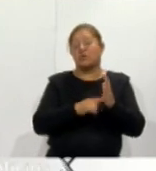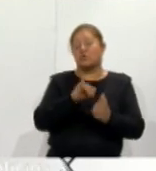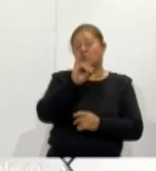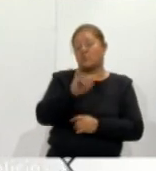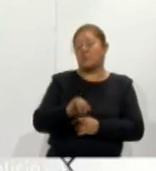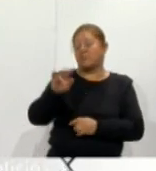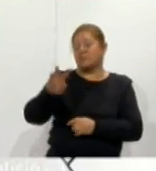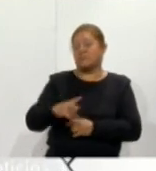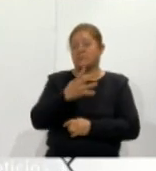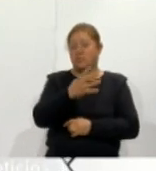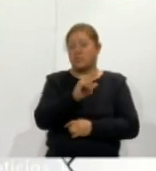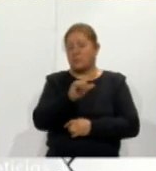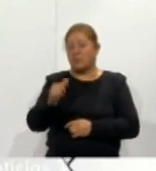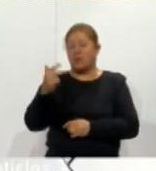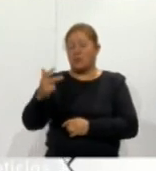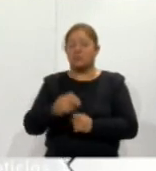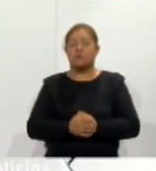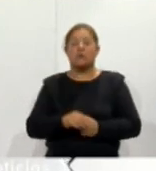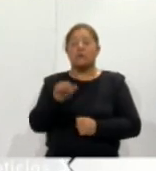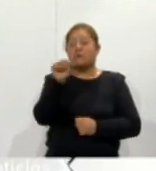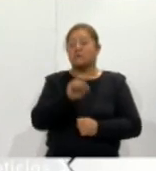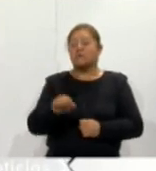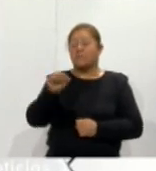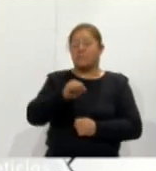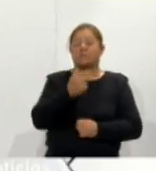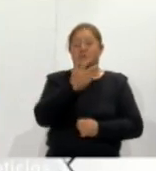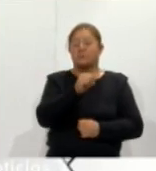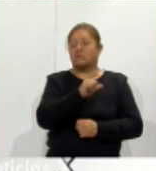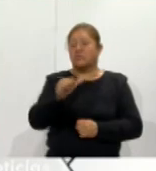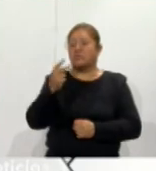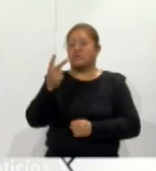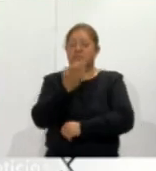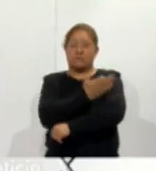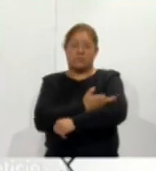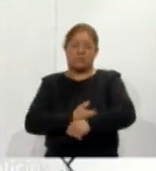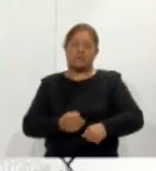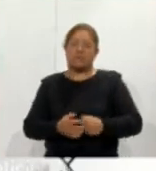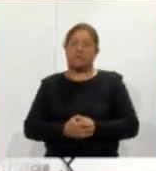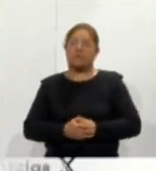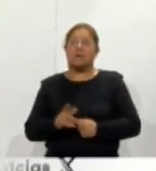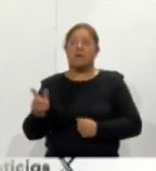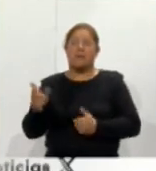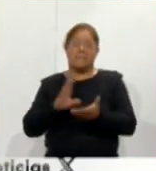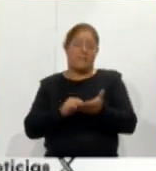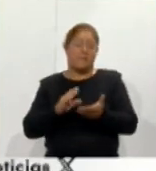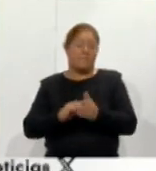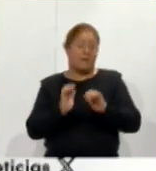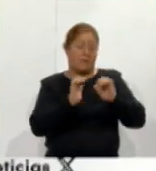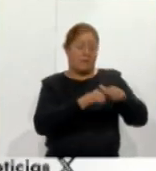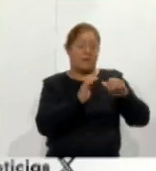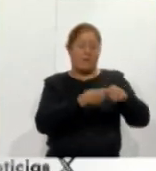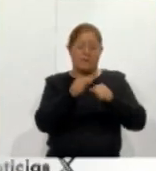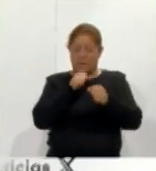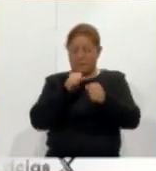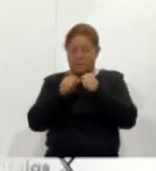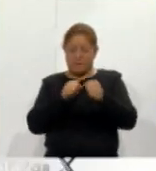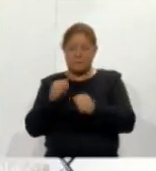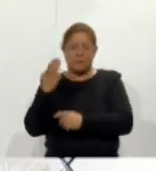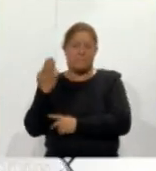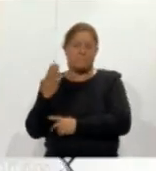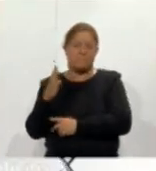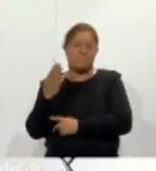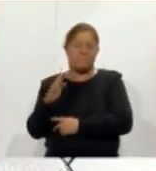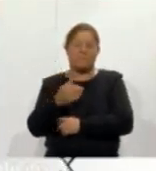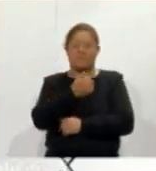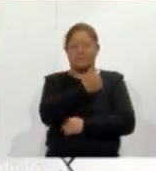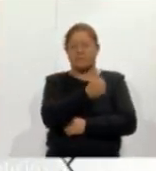los sábados de 8 a 2 de la tarde la recepción de documentos y entrevista es del 6 de mayo al 17 de